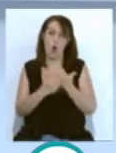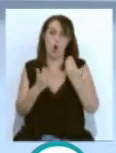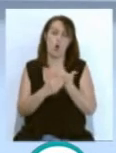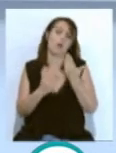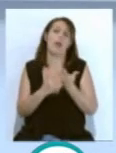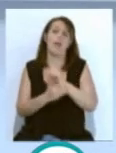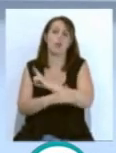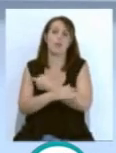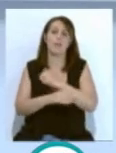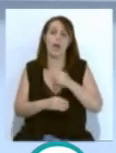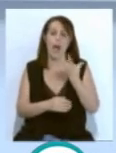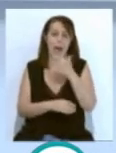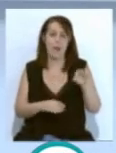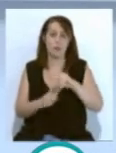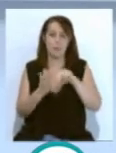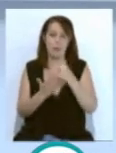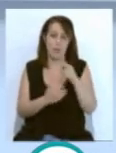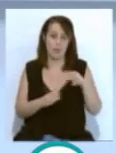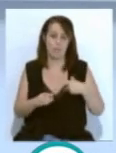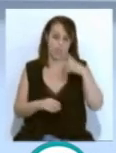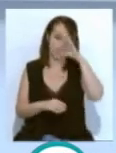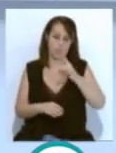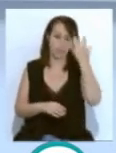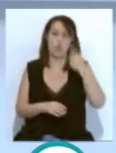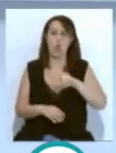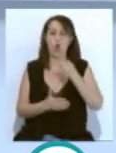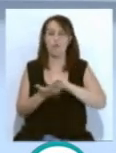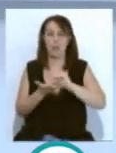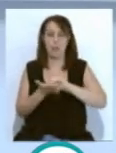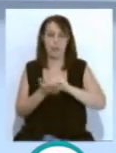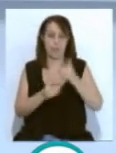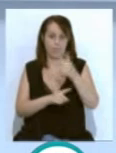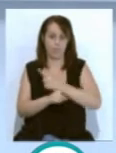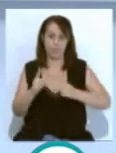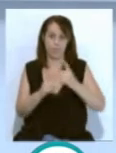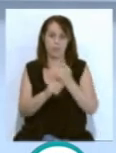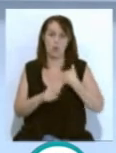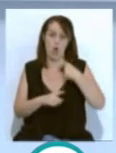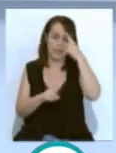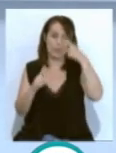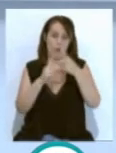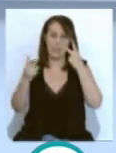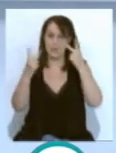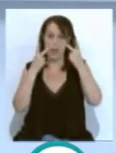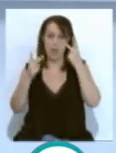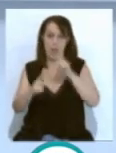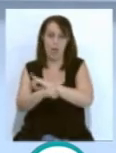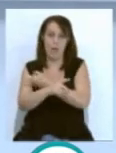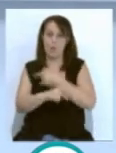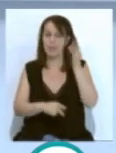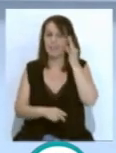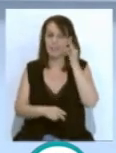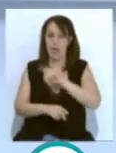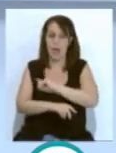Cracks 2020, una iniciativa que cumple su segunda edición con el objetivo de dar visibilidad a las deportistas